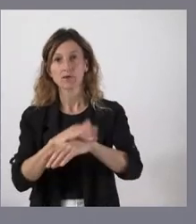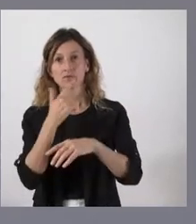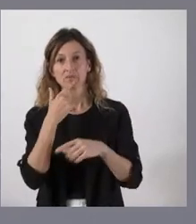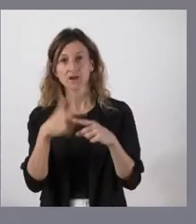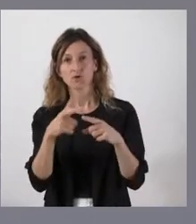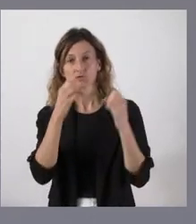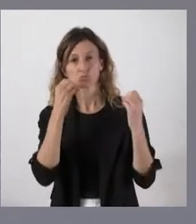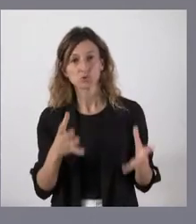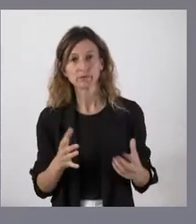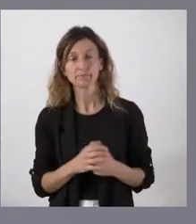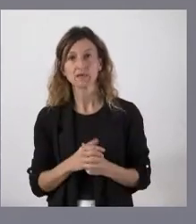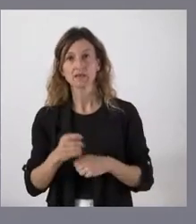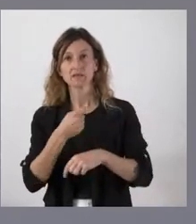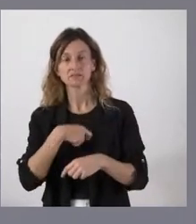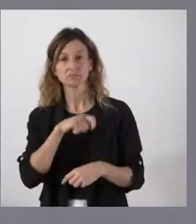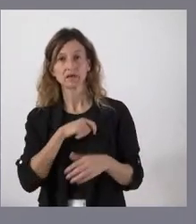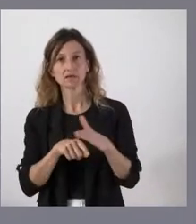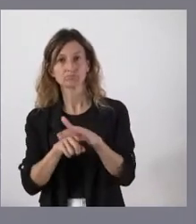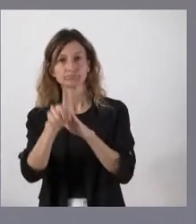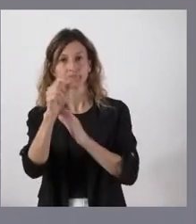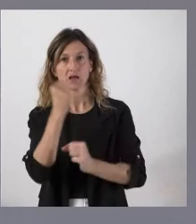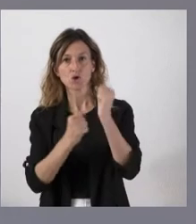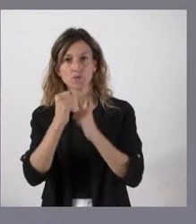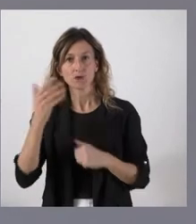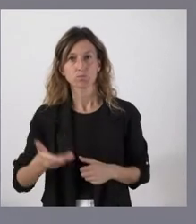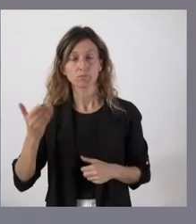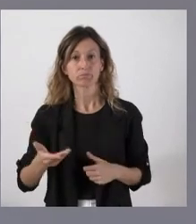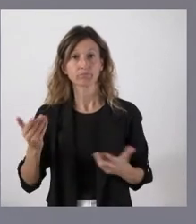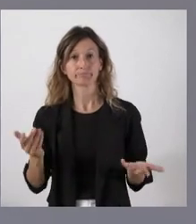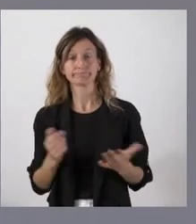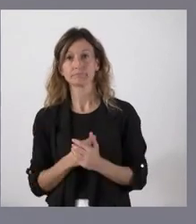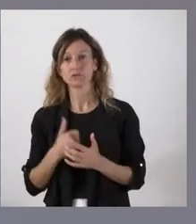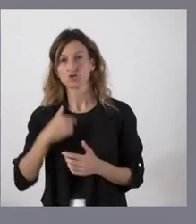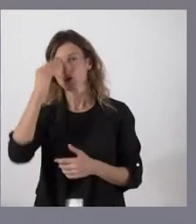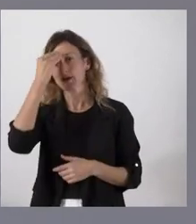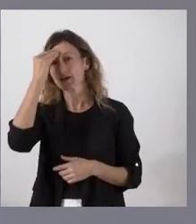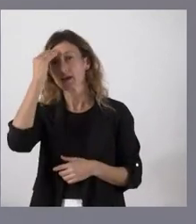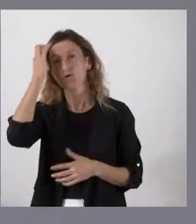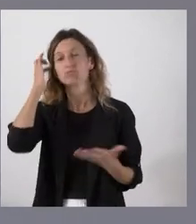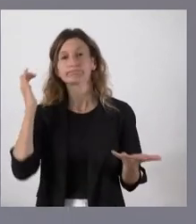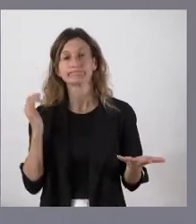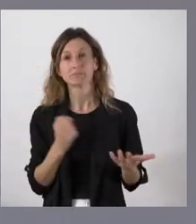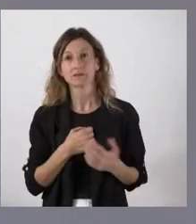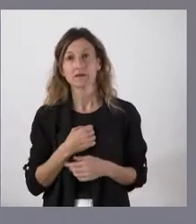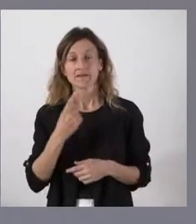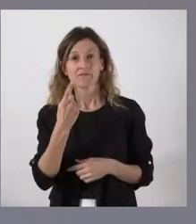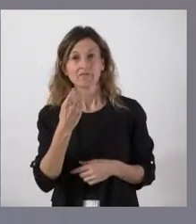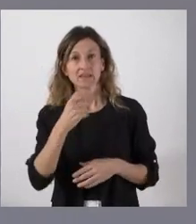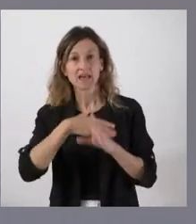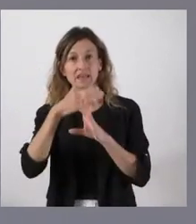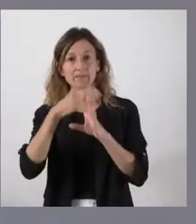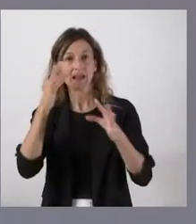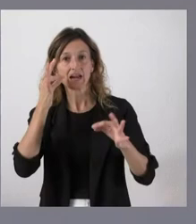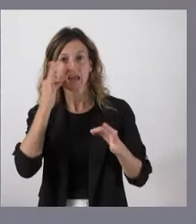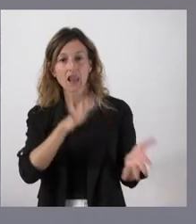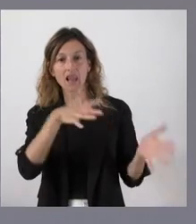van muy bien, que España está teniendo un crecimiento económico muy importante y yo creo que sería bueno tener un mayor nivel de realismo